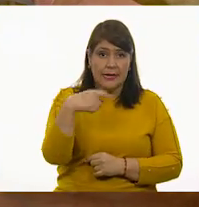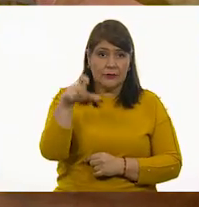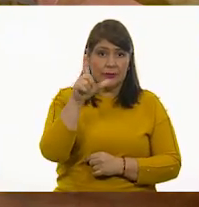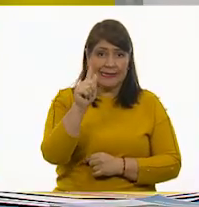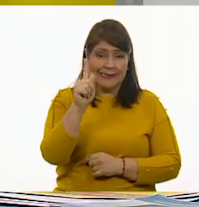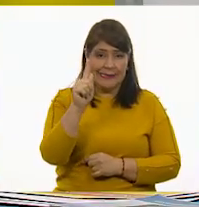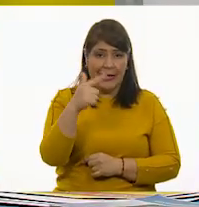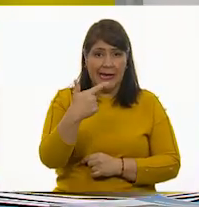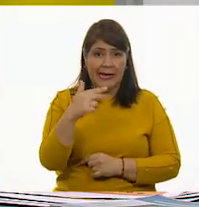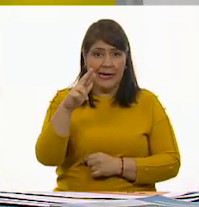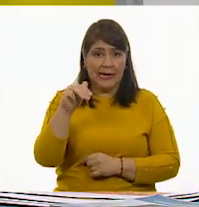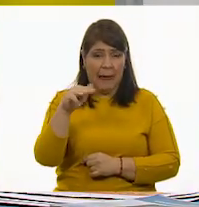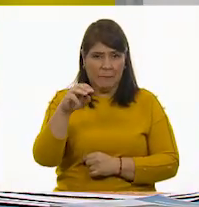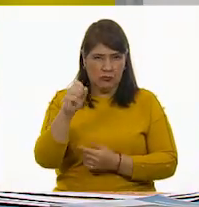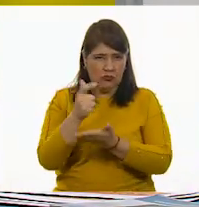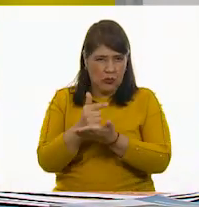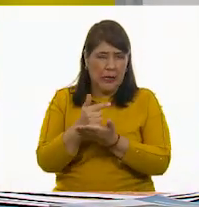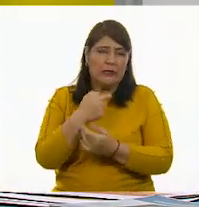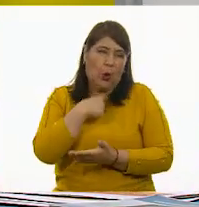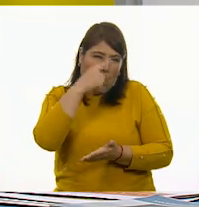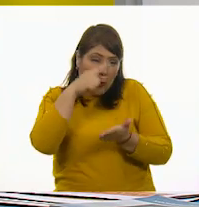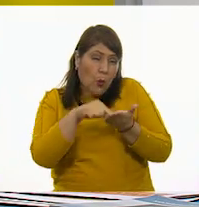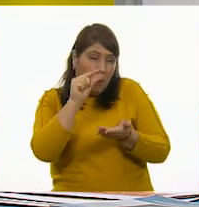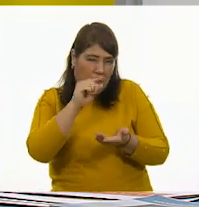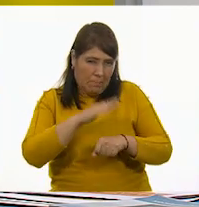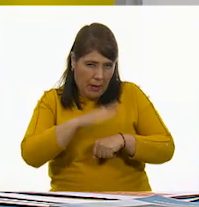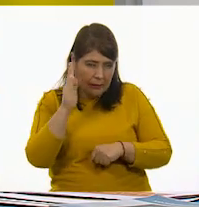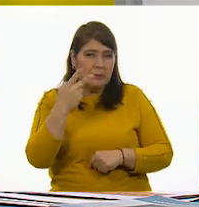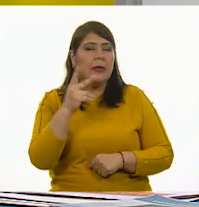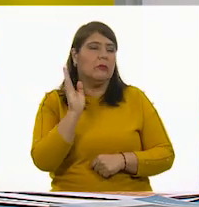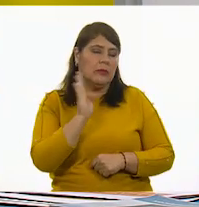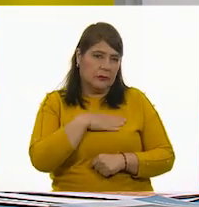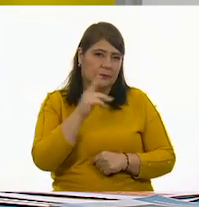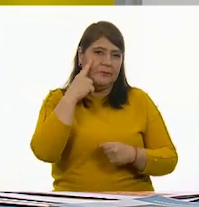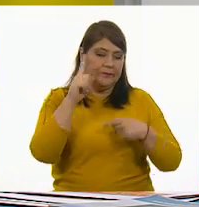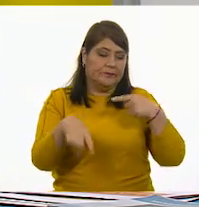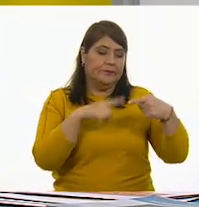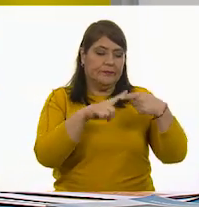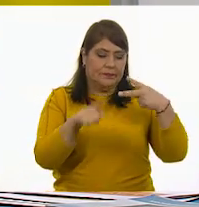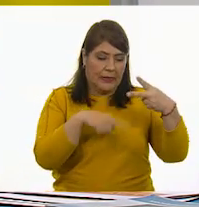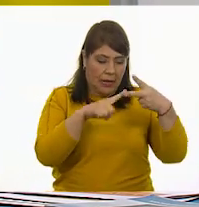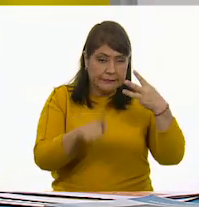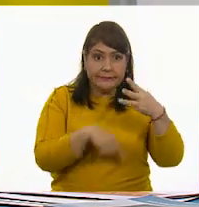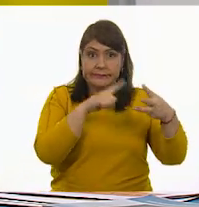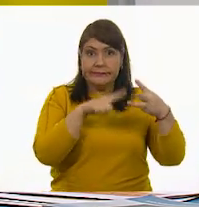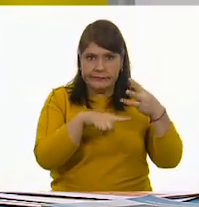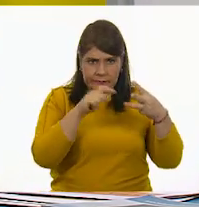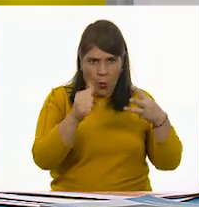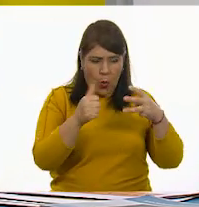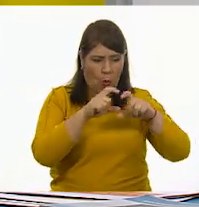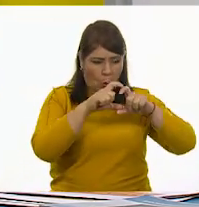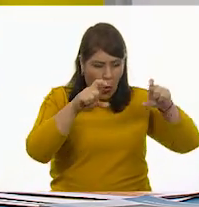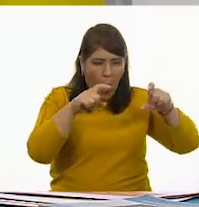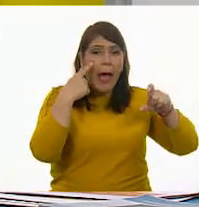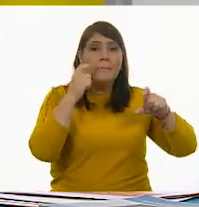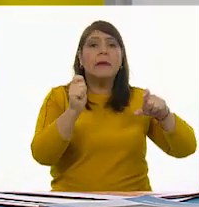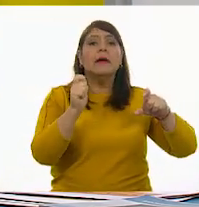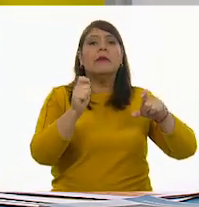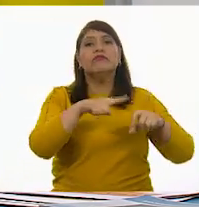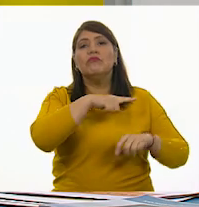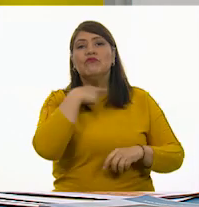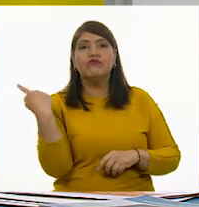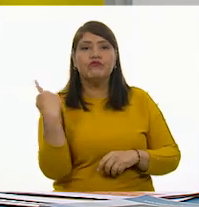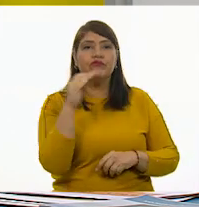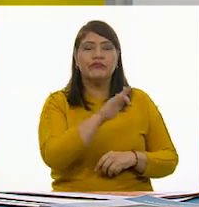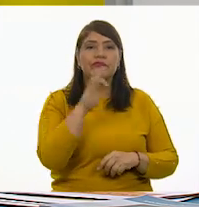¿De acuerdo? Es para mí que es un poquito más, pero bueno. Otra etiqueta más, que es la fecha de caducidad.